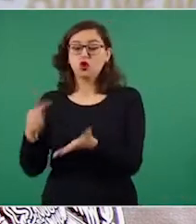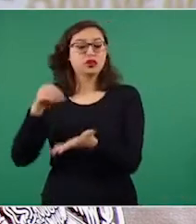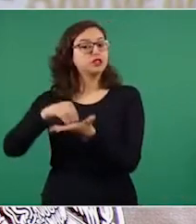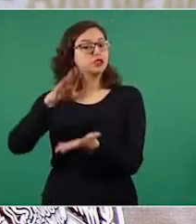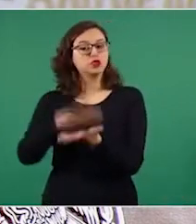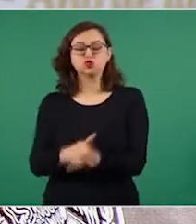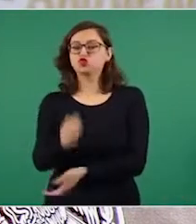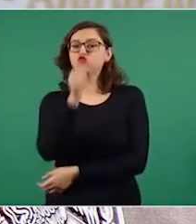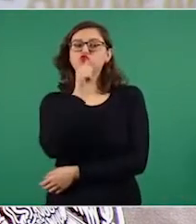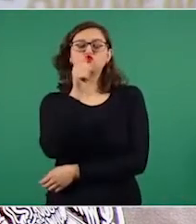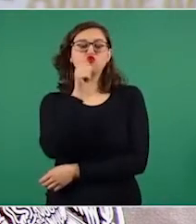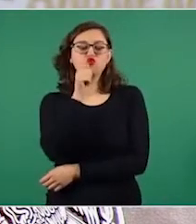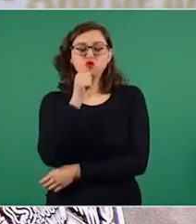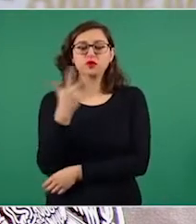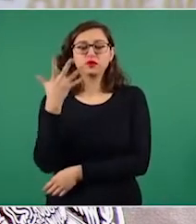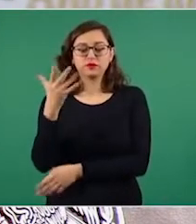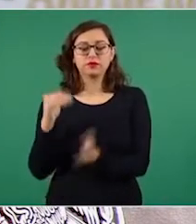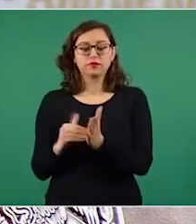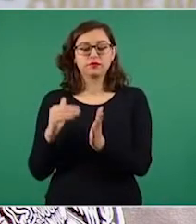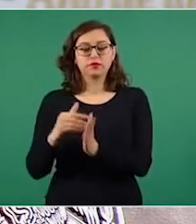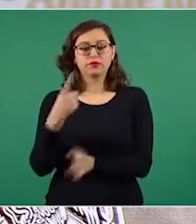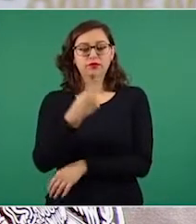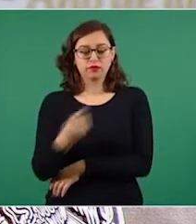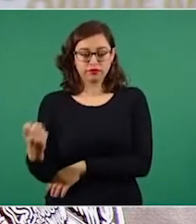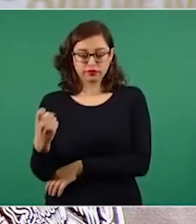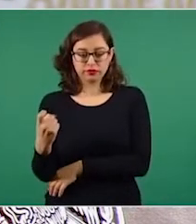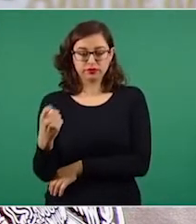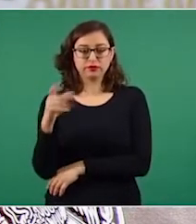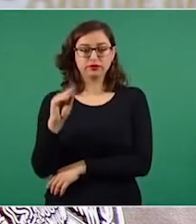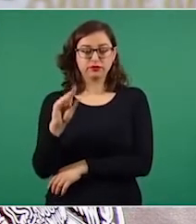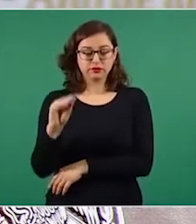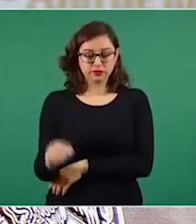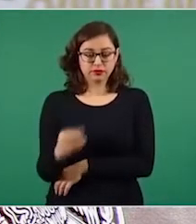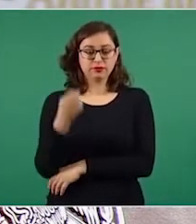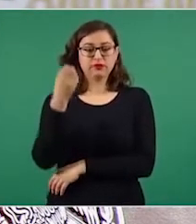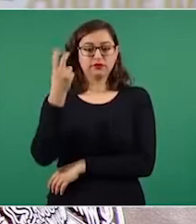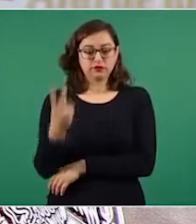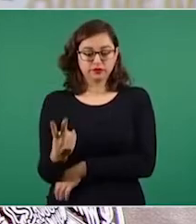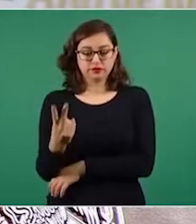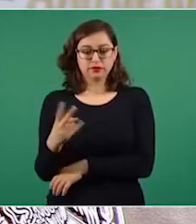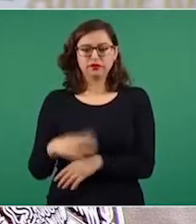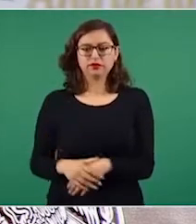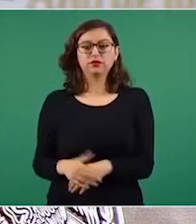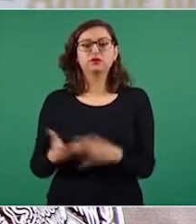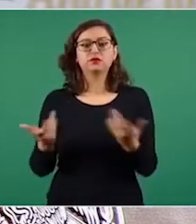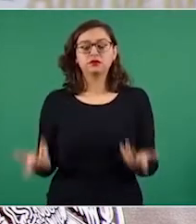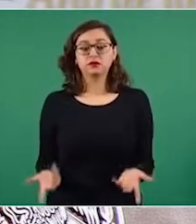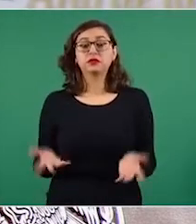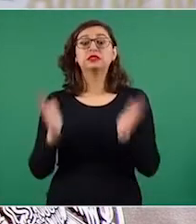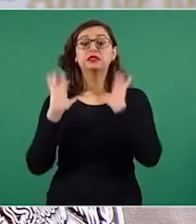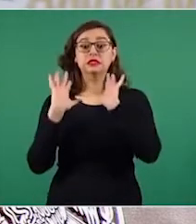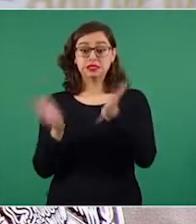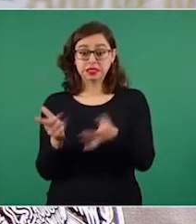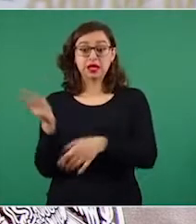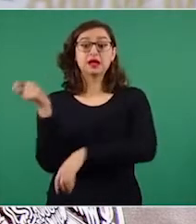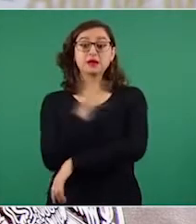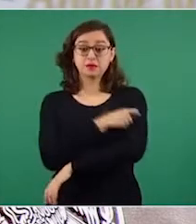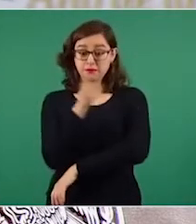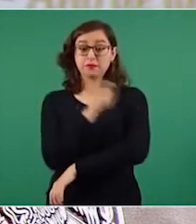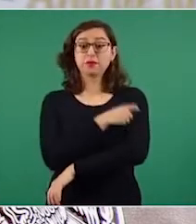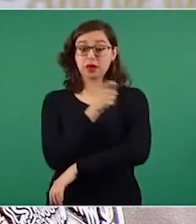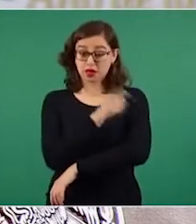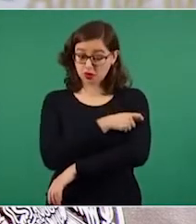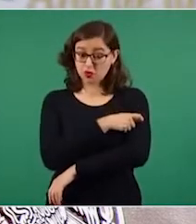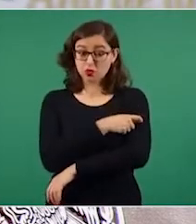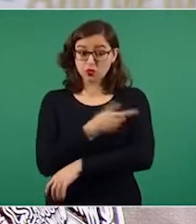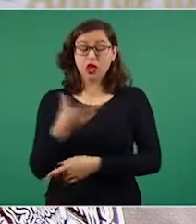5 millones 101 mil 192. Estas son vacunas que ya se aplicaron, que existen